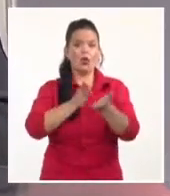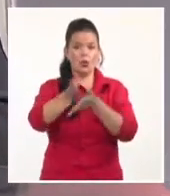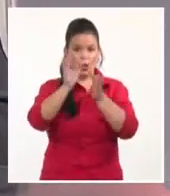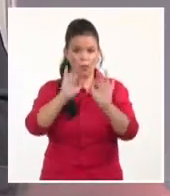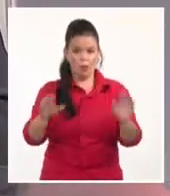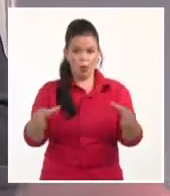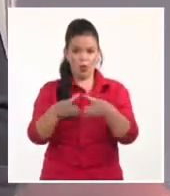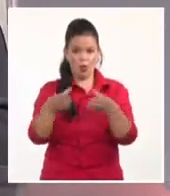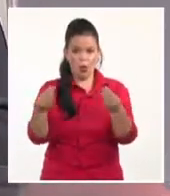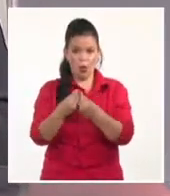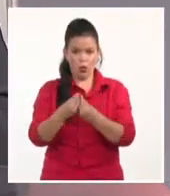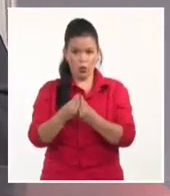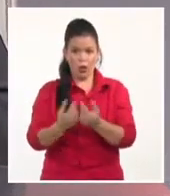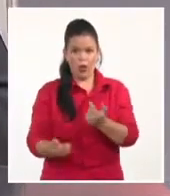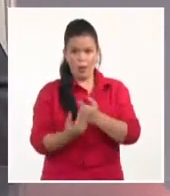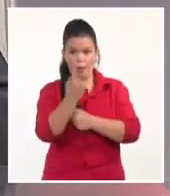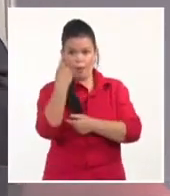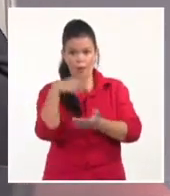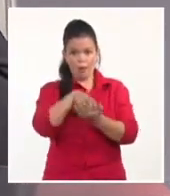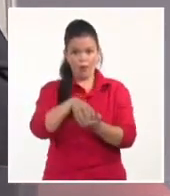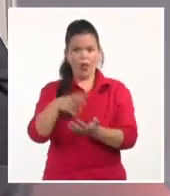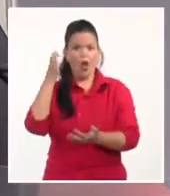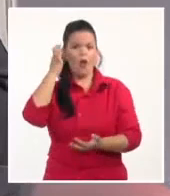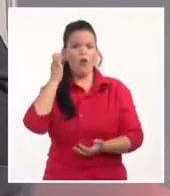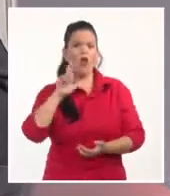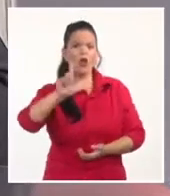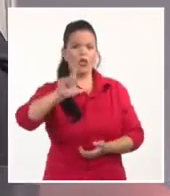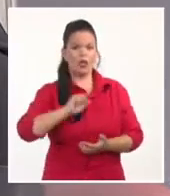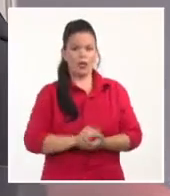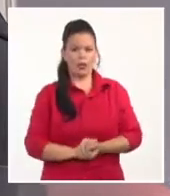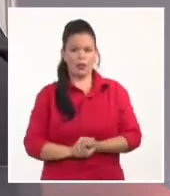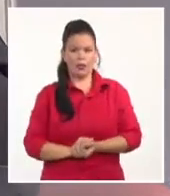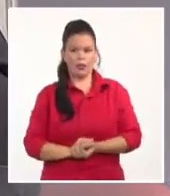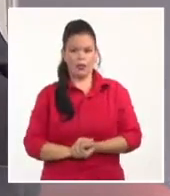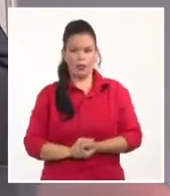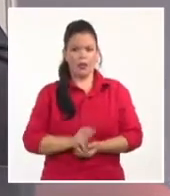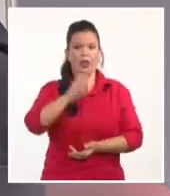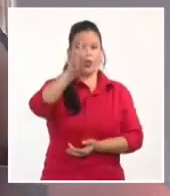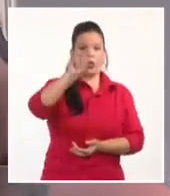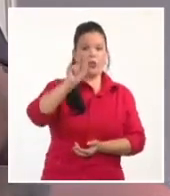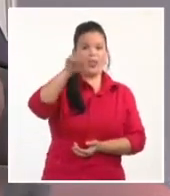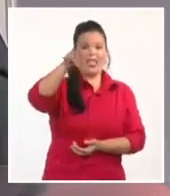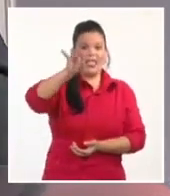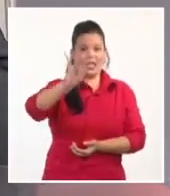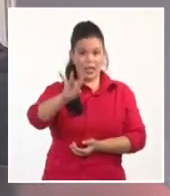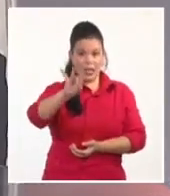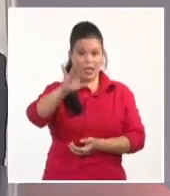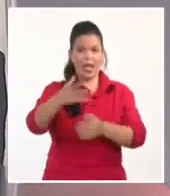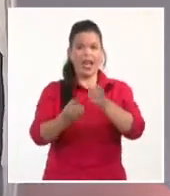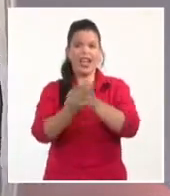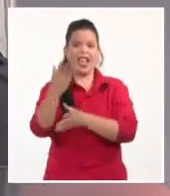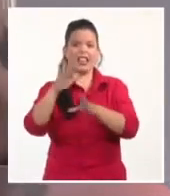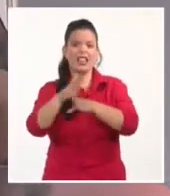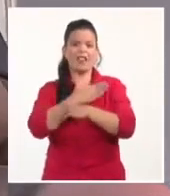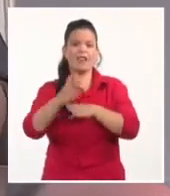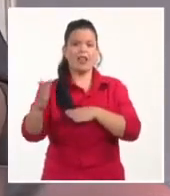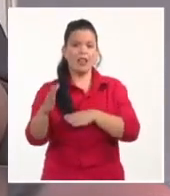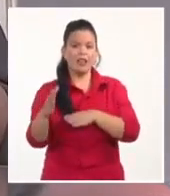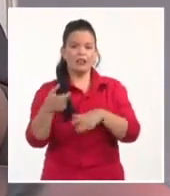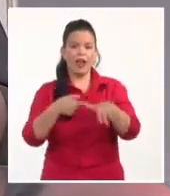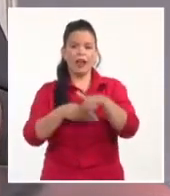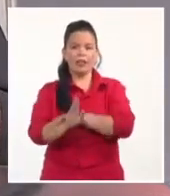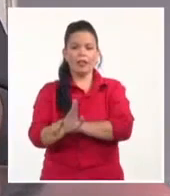fue la Florida. Y en el 2017, se crean más de 100 sitios web chatarra, o sea, que no tienen ningún